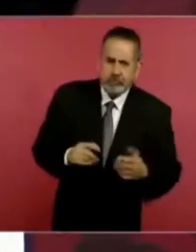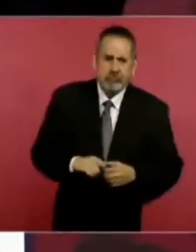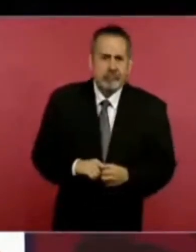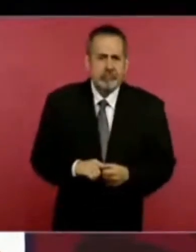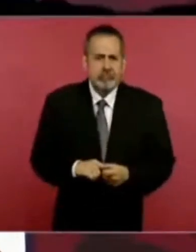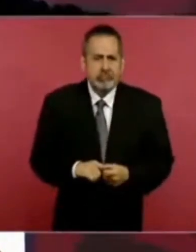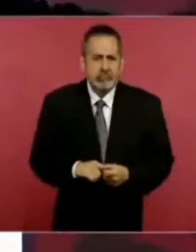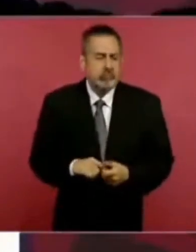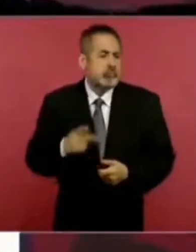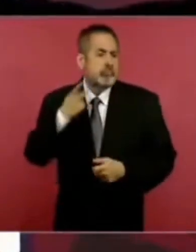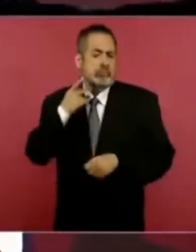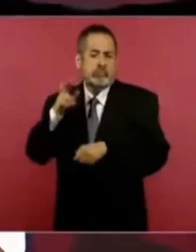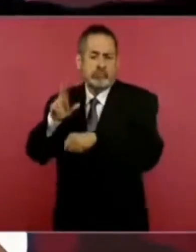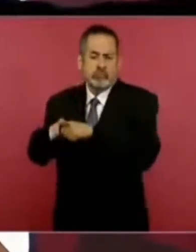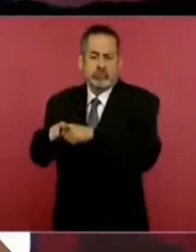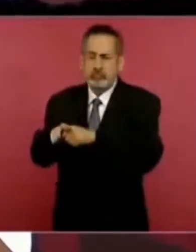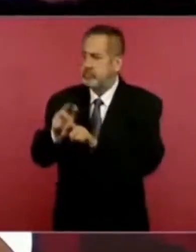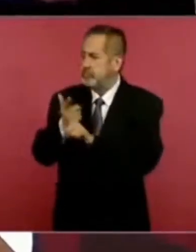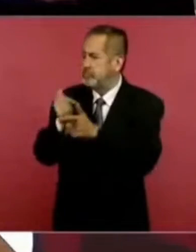procurador libre.